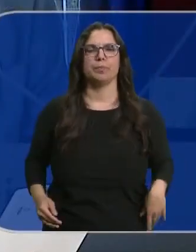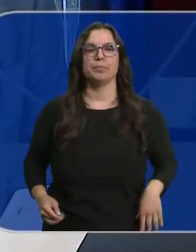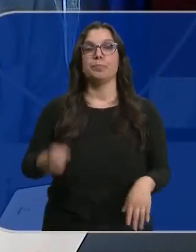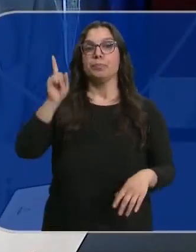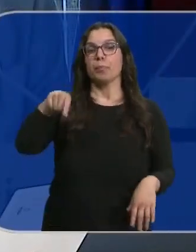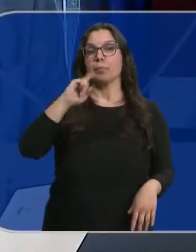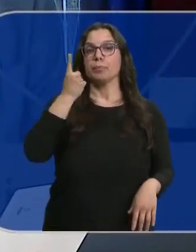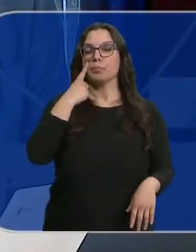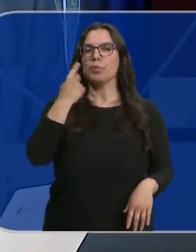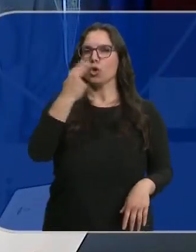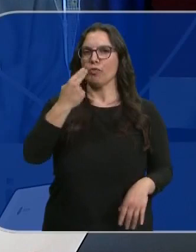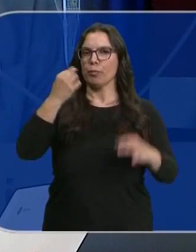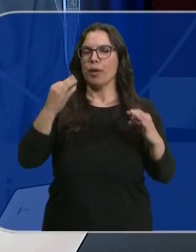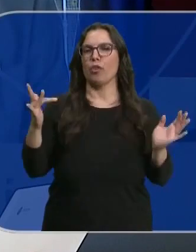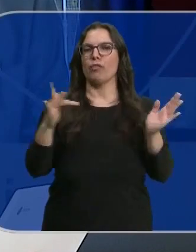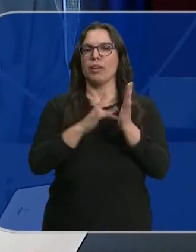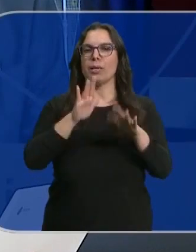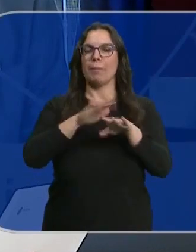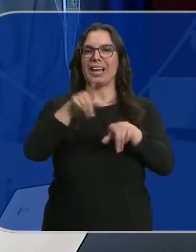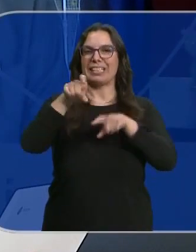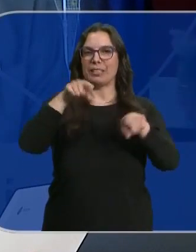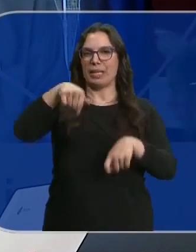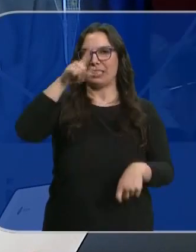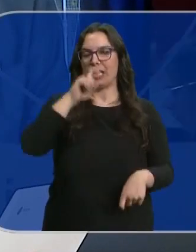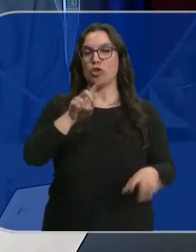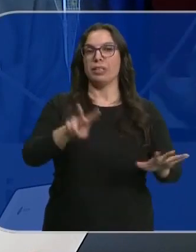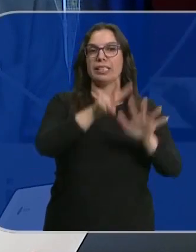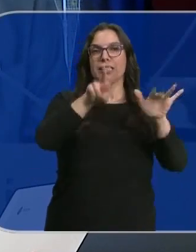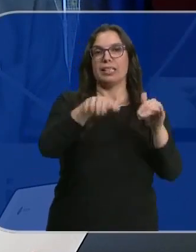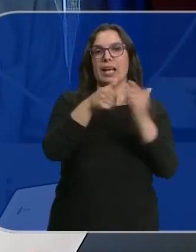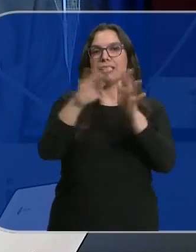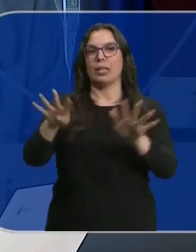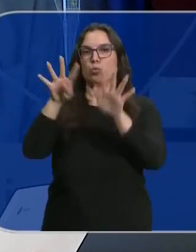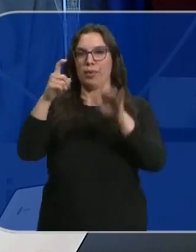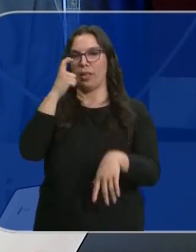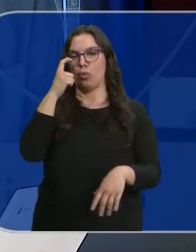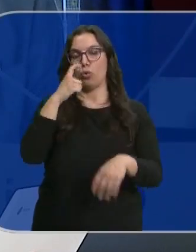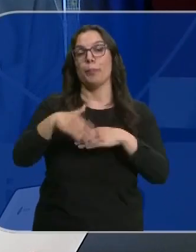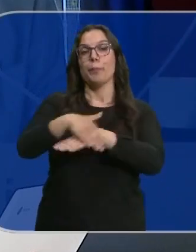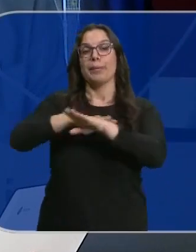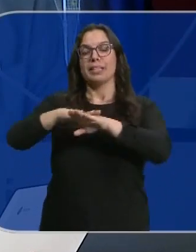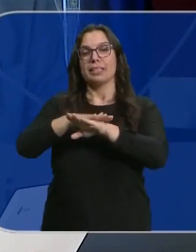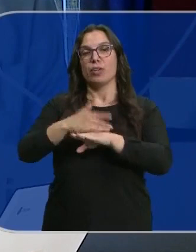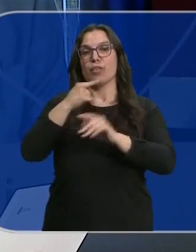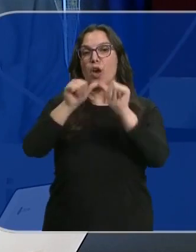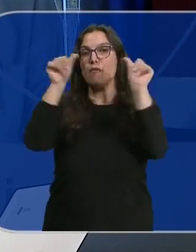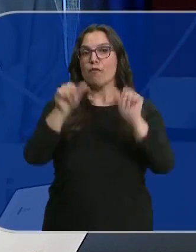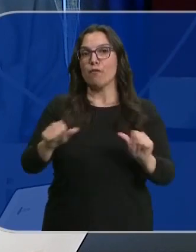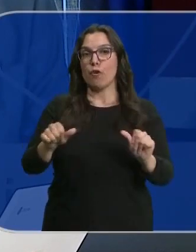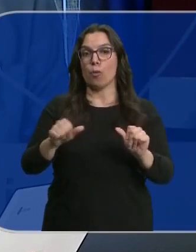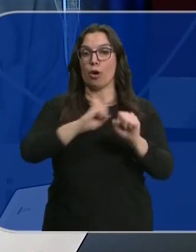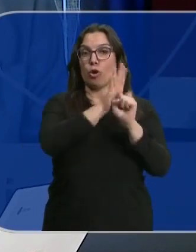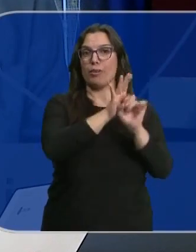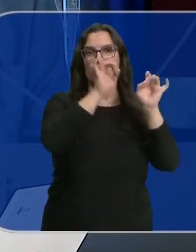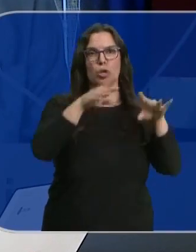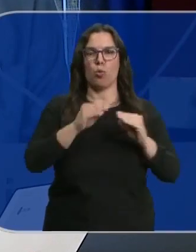También hemos conocido que se confirman las fechas para la EBAU de este año. Serán del 7 al 9 de junio. El Ministerio mantendrá el formato de la